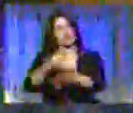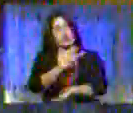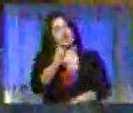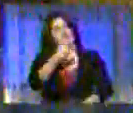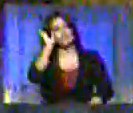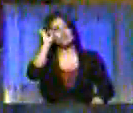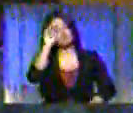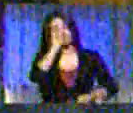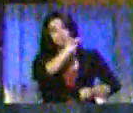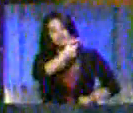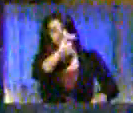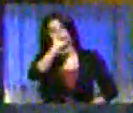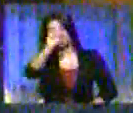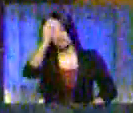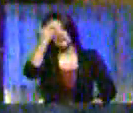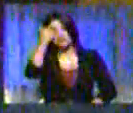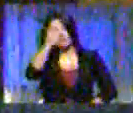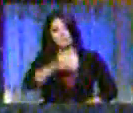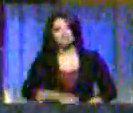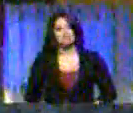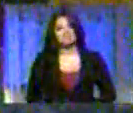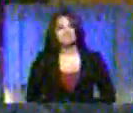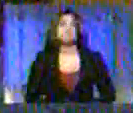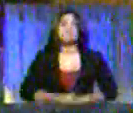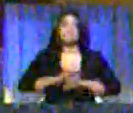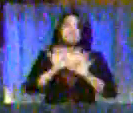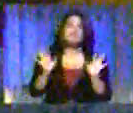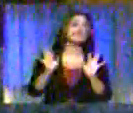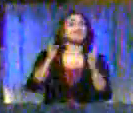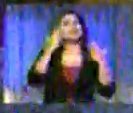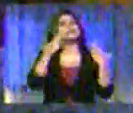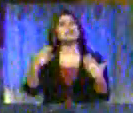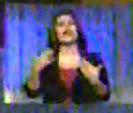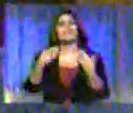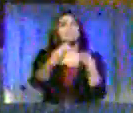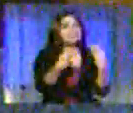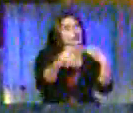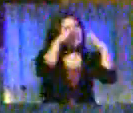quien lo quiera saber. Así que ahí va nuestra diplomacia, es una diplomacia de paz.